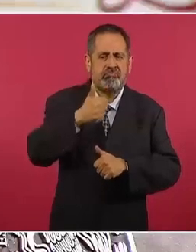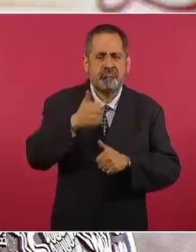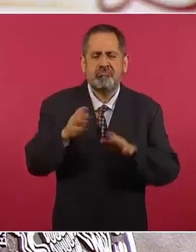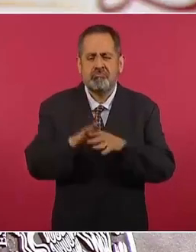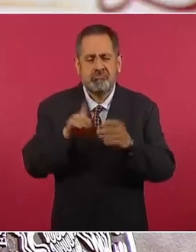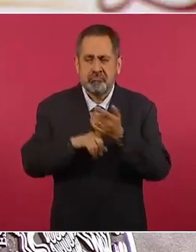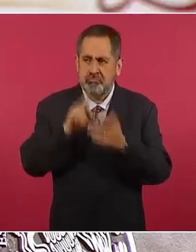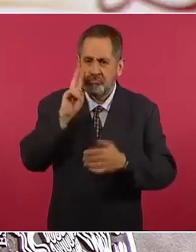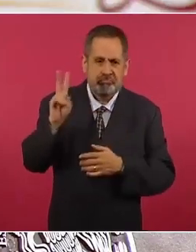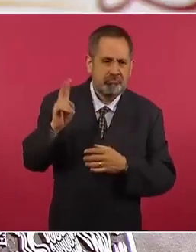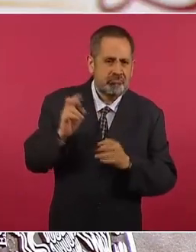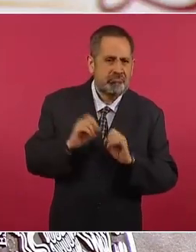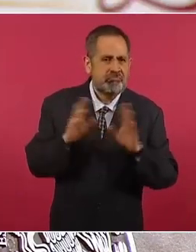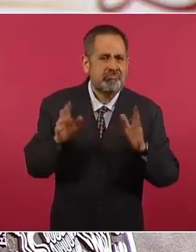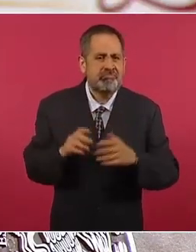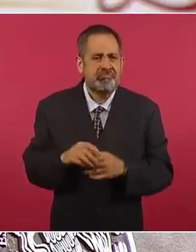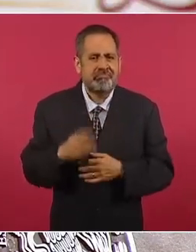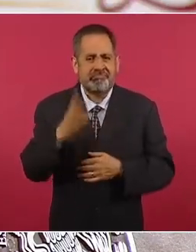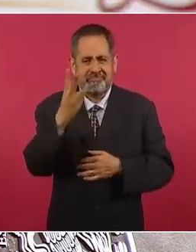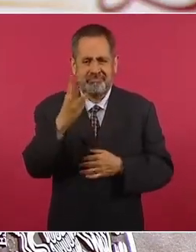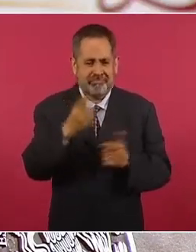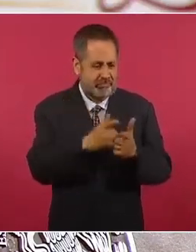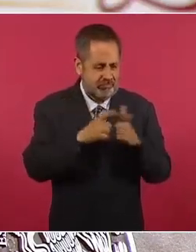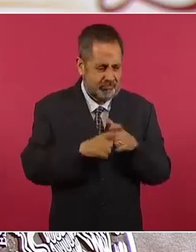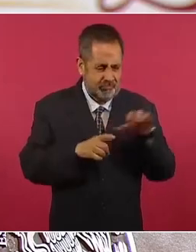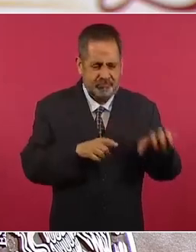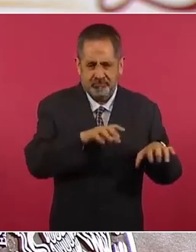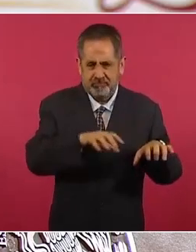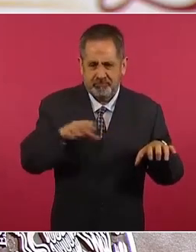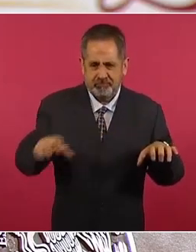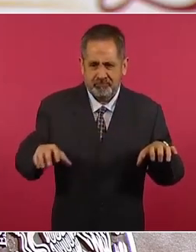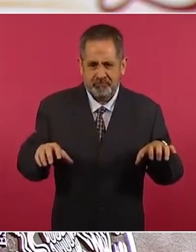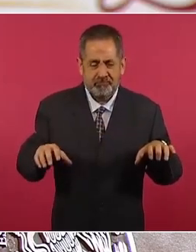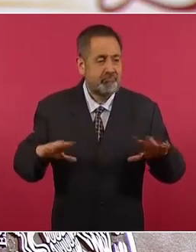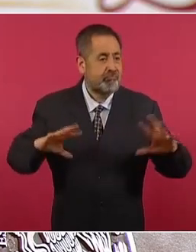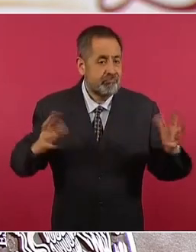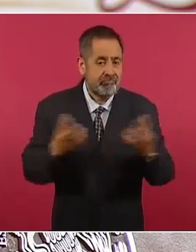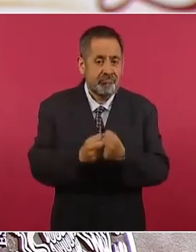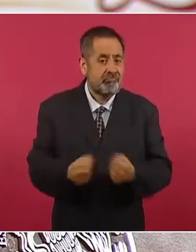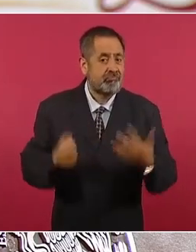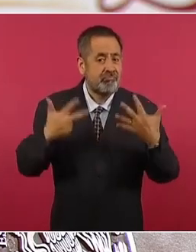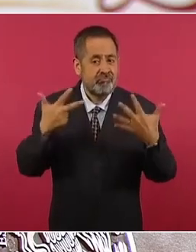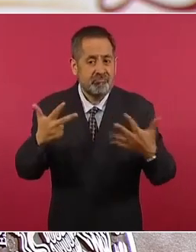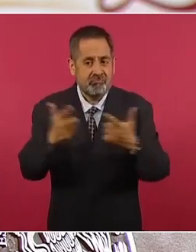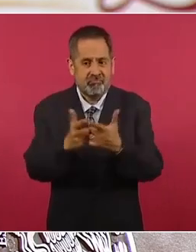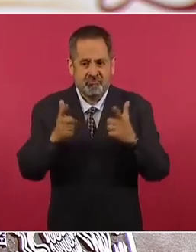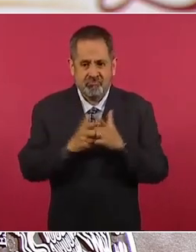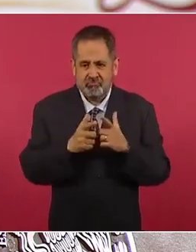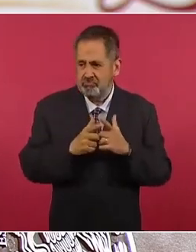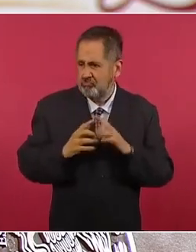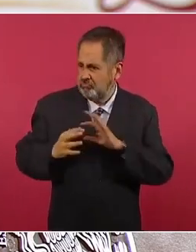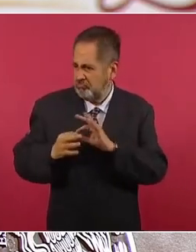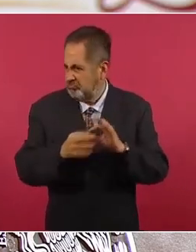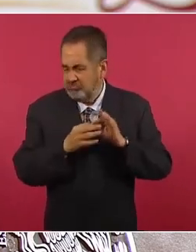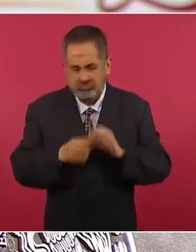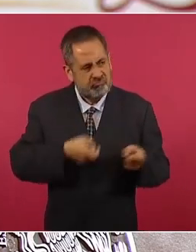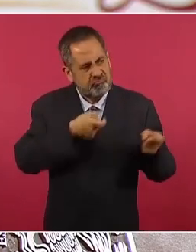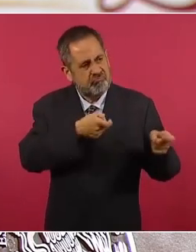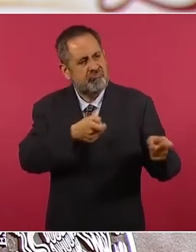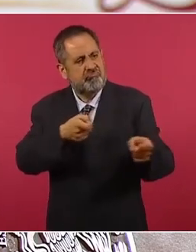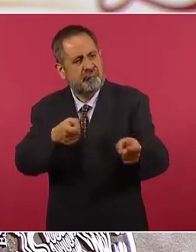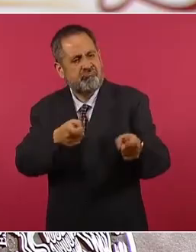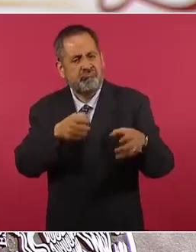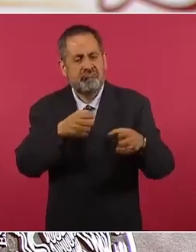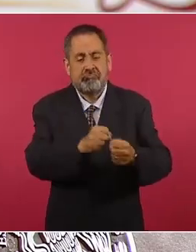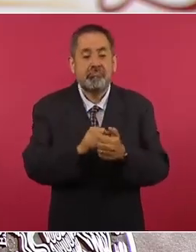como lo vimos, son tres células, pero en ocho grupos que estuvieron operando de manera junta, conjunta con apoyos